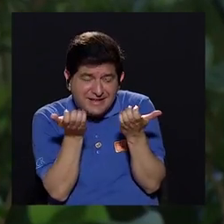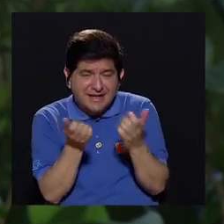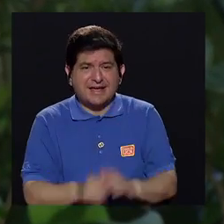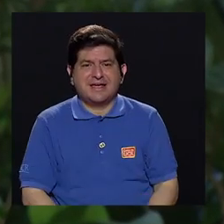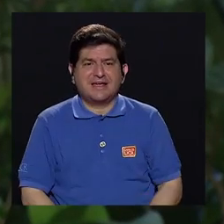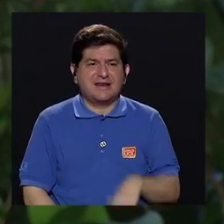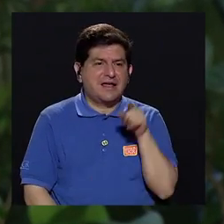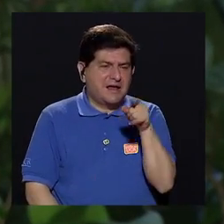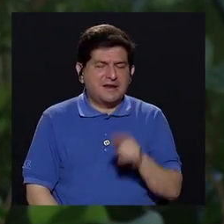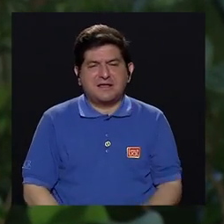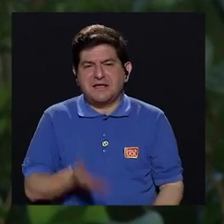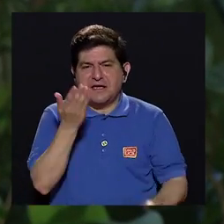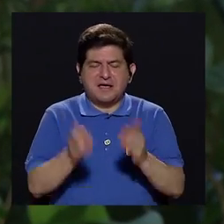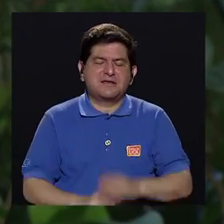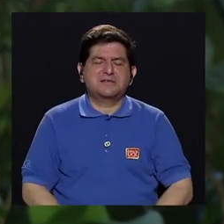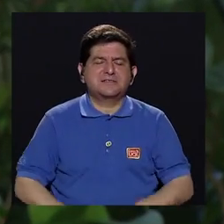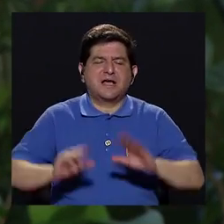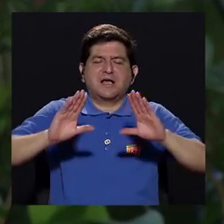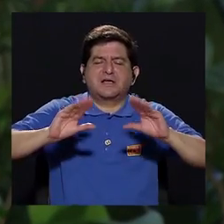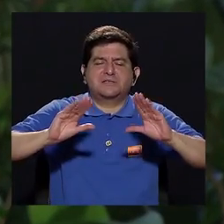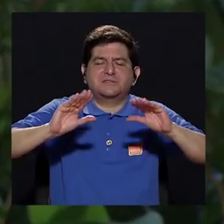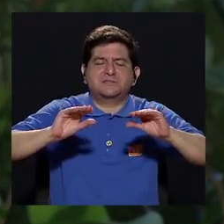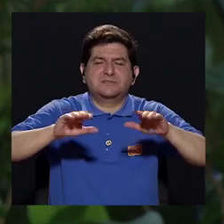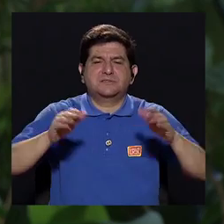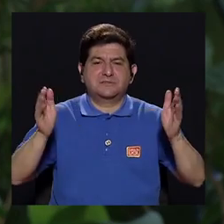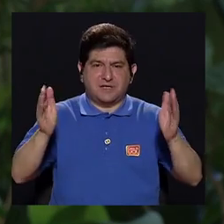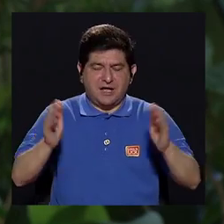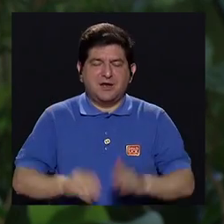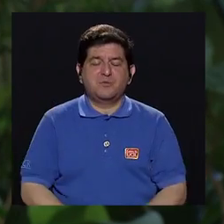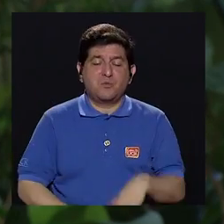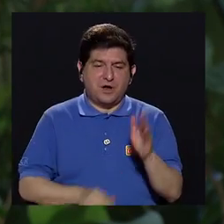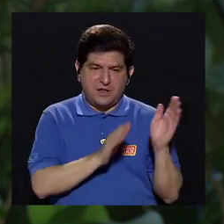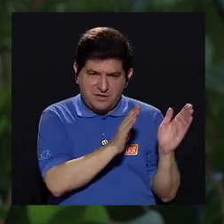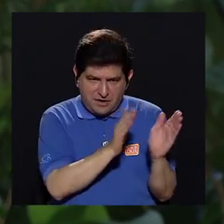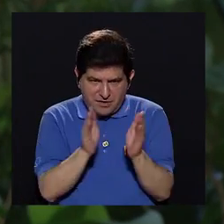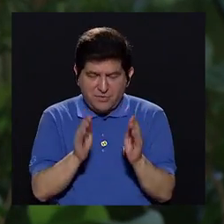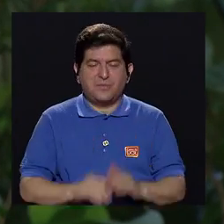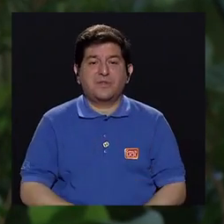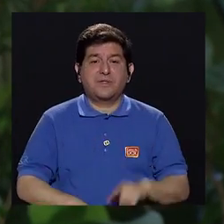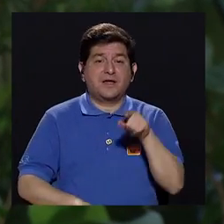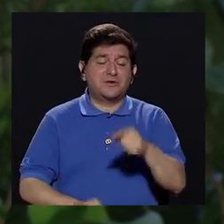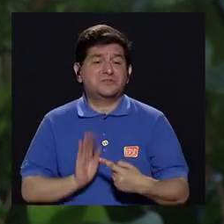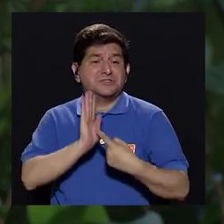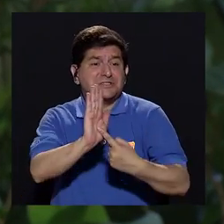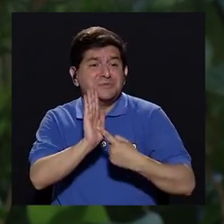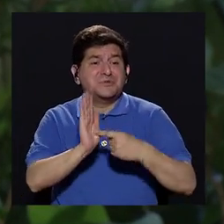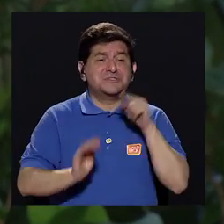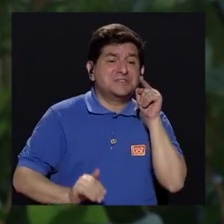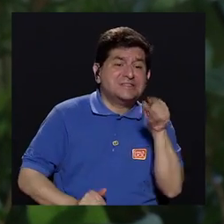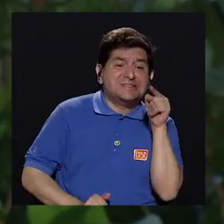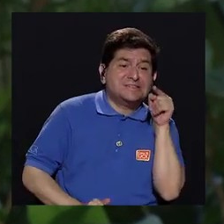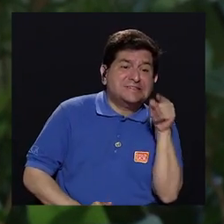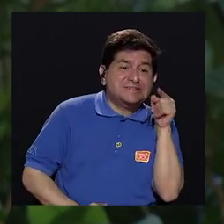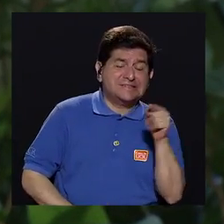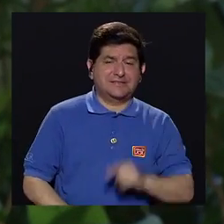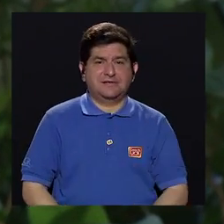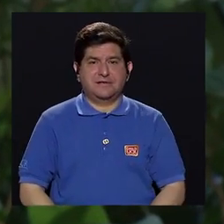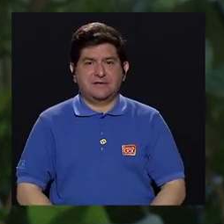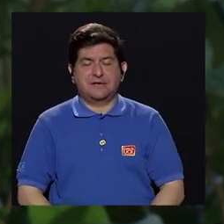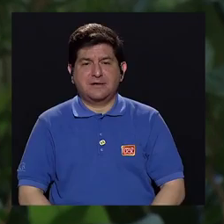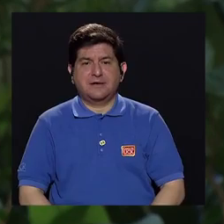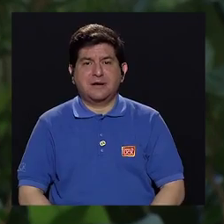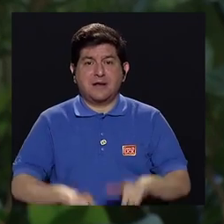que le acomoden la almohada porque les está picando y hacer señas y tratar de decirlo